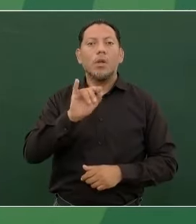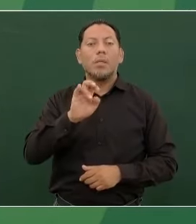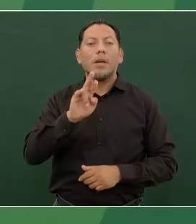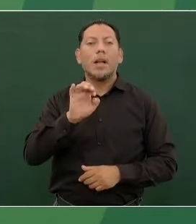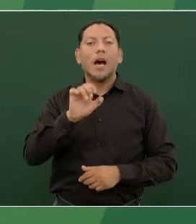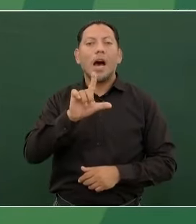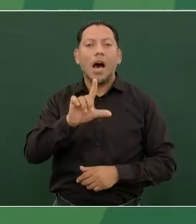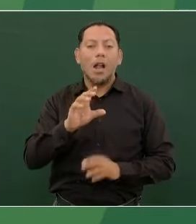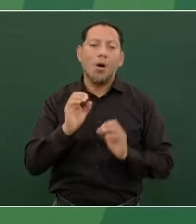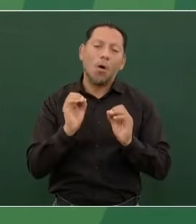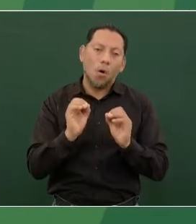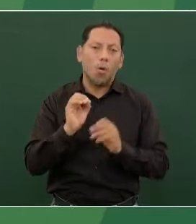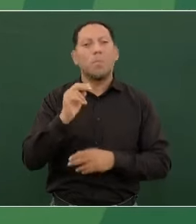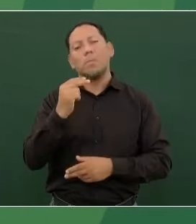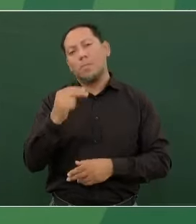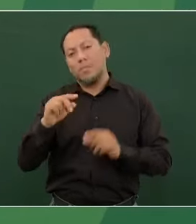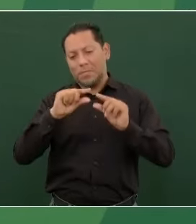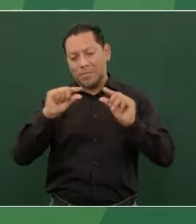neoporfirista